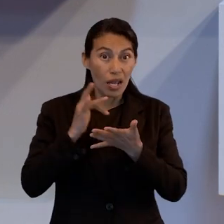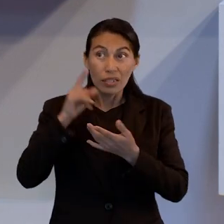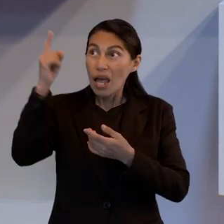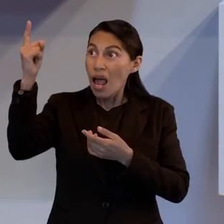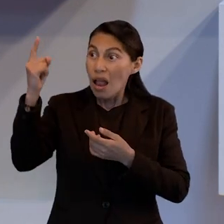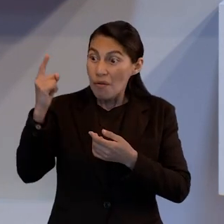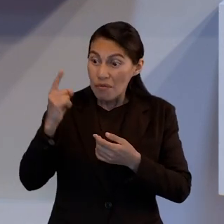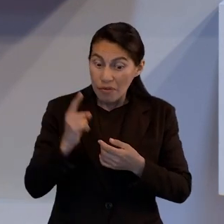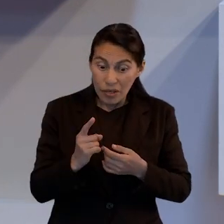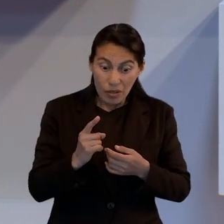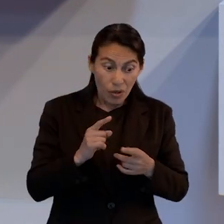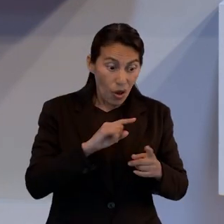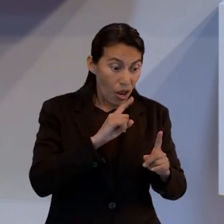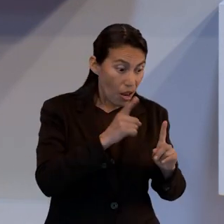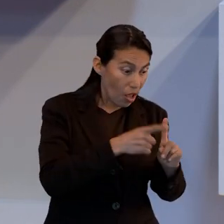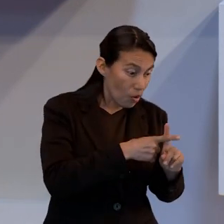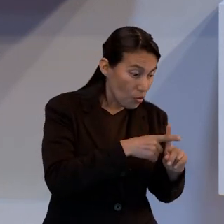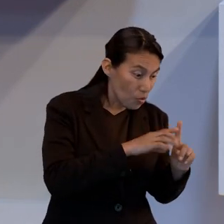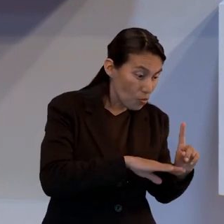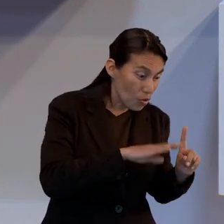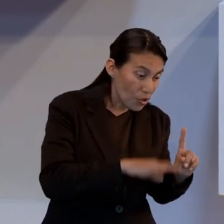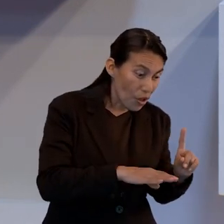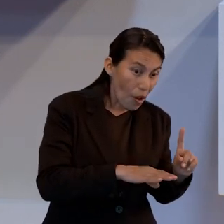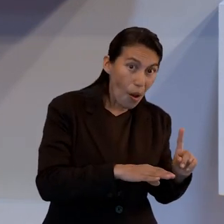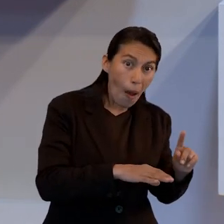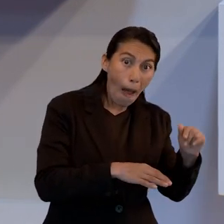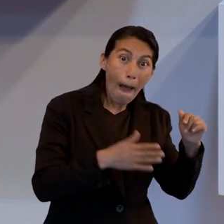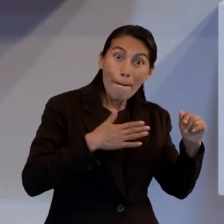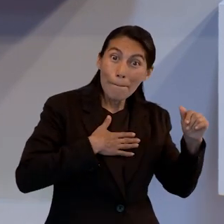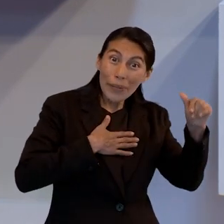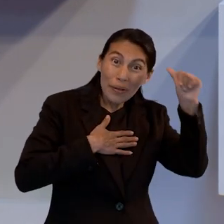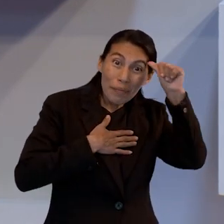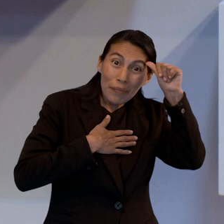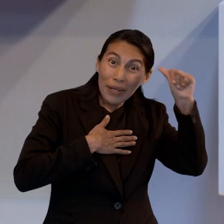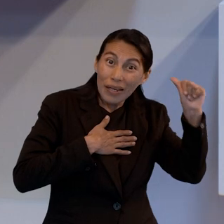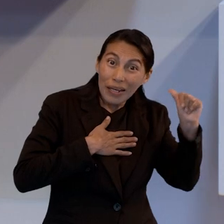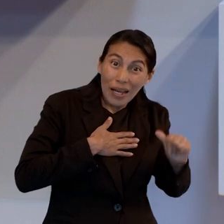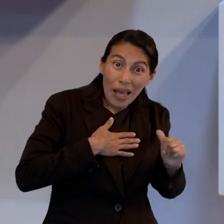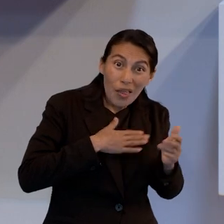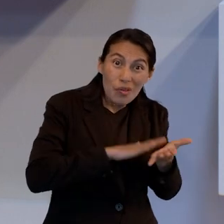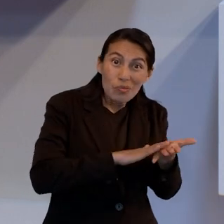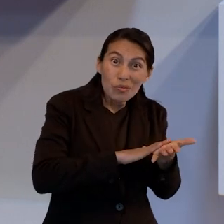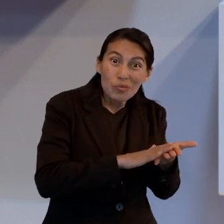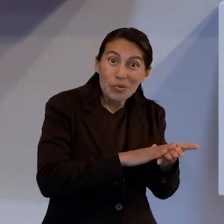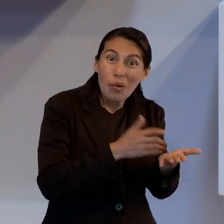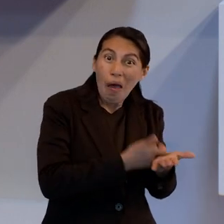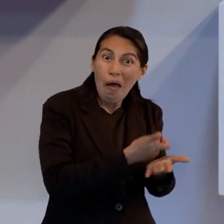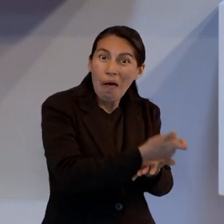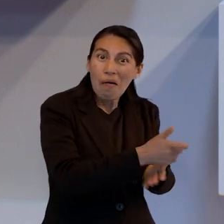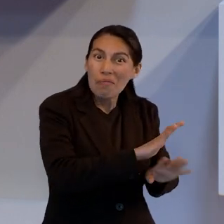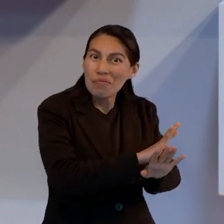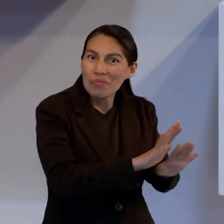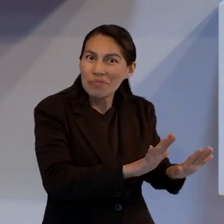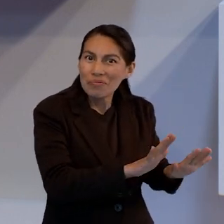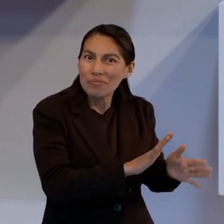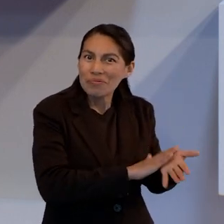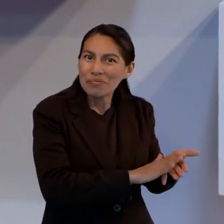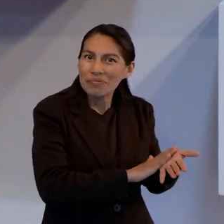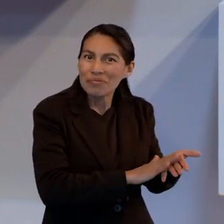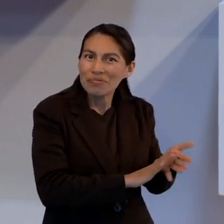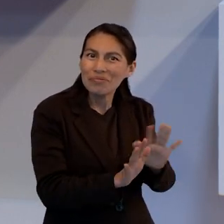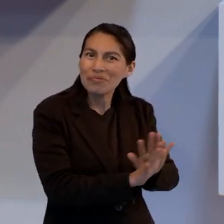pagó la deuda del pecado. Sin embargo, Hebreos 6, que estamos estudiando esta semana,